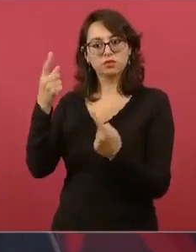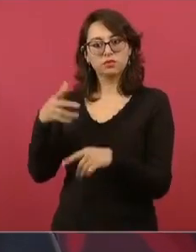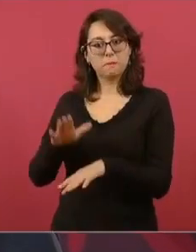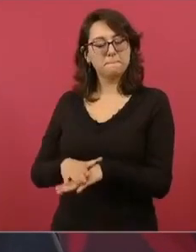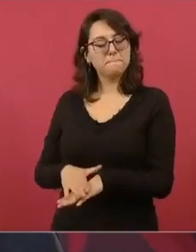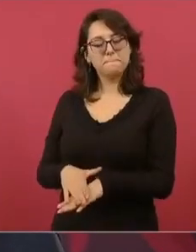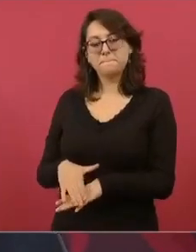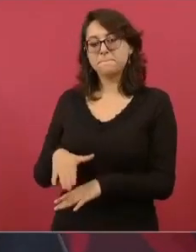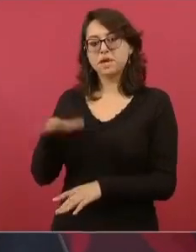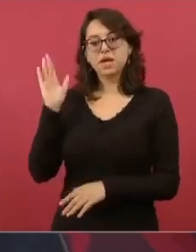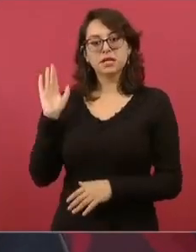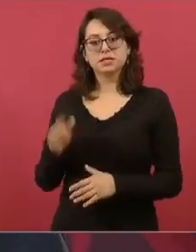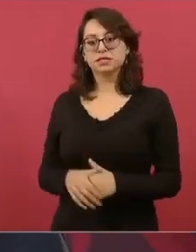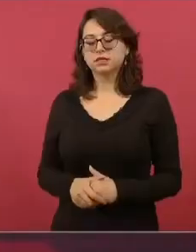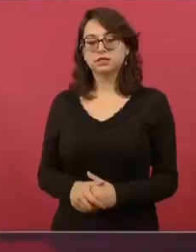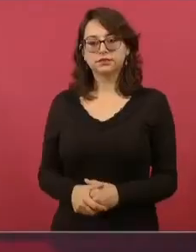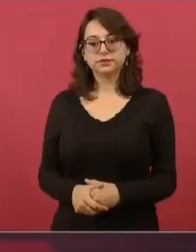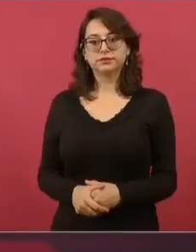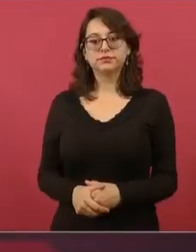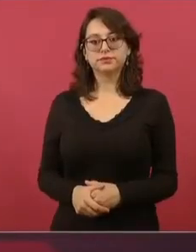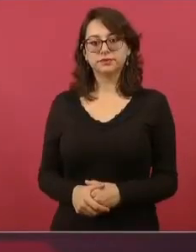de eso es lo mejor.